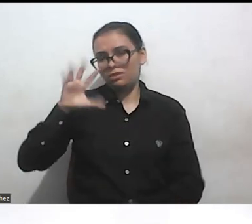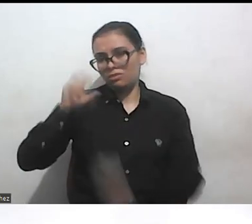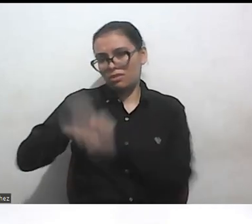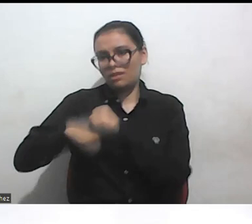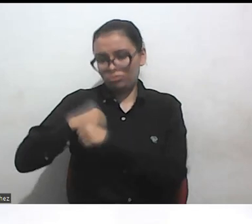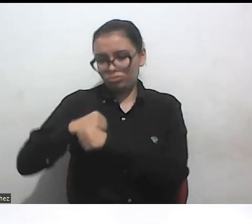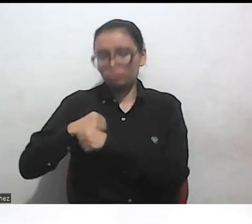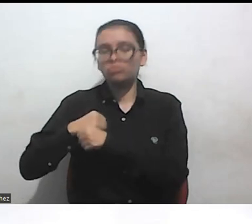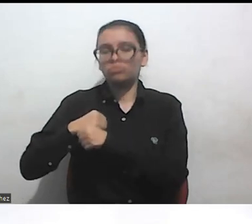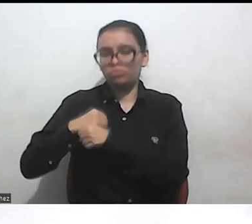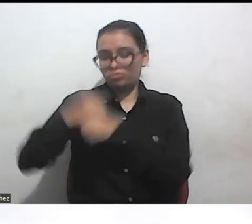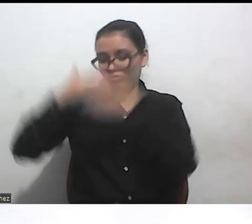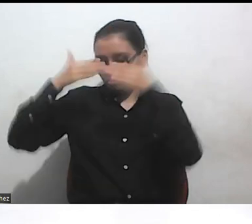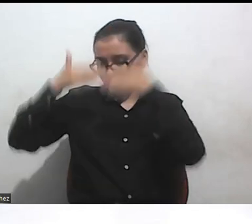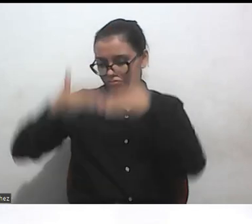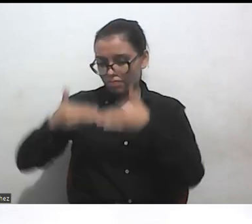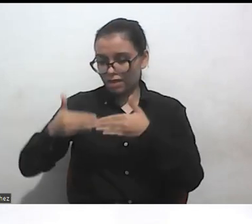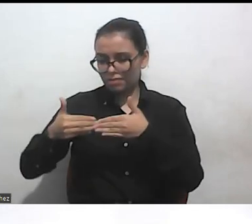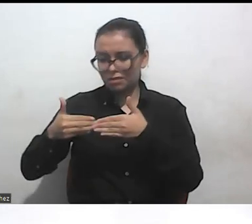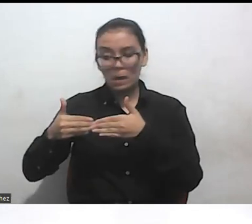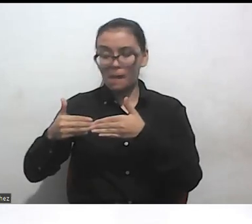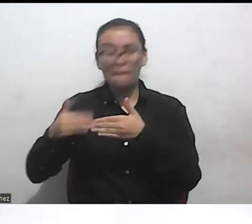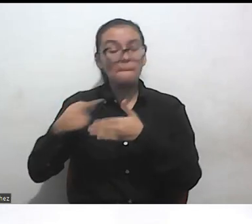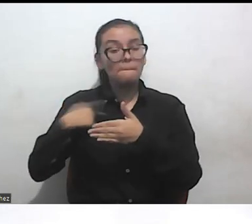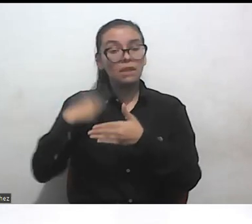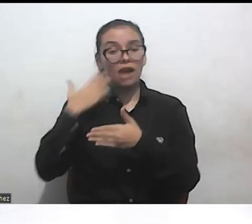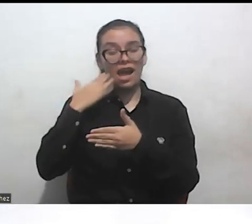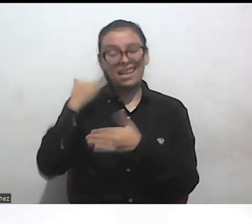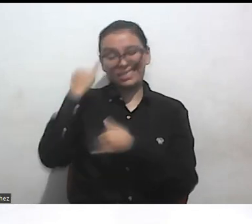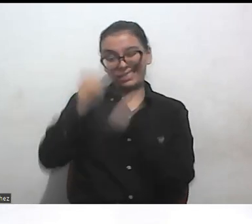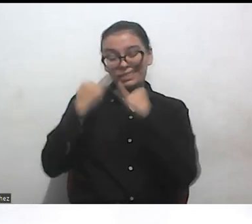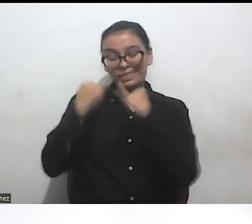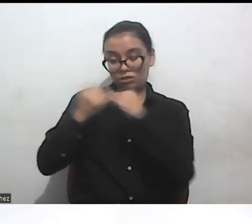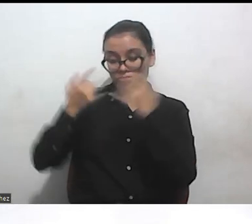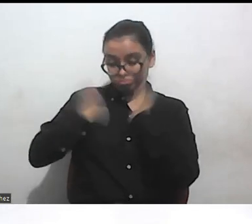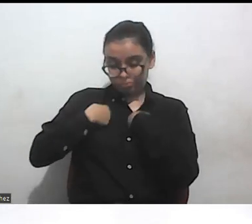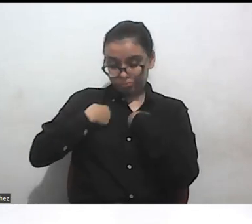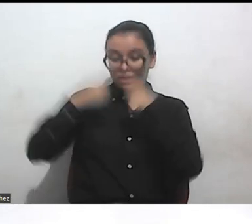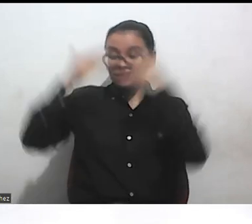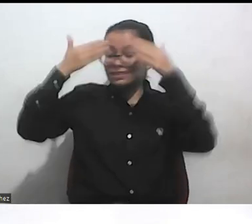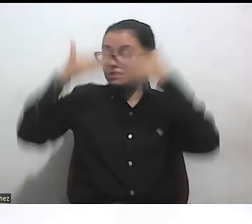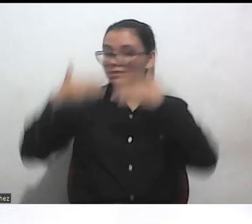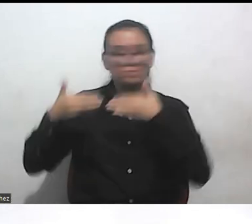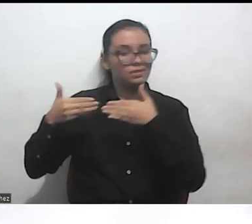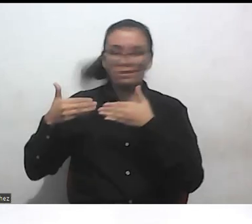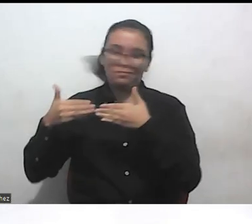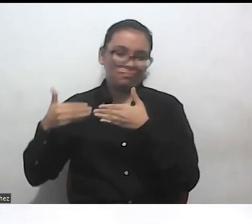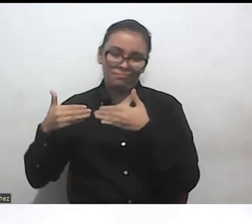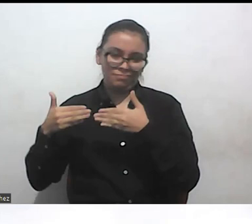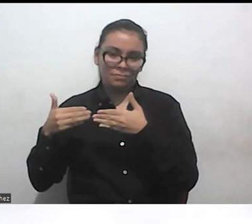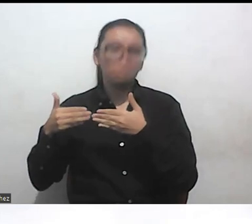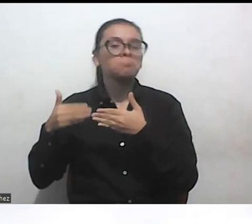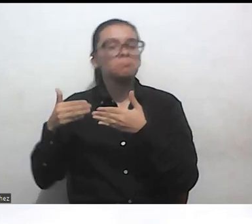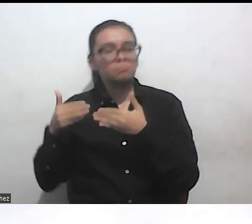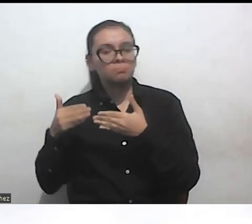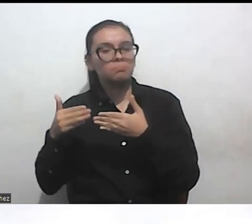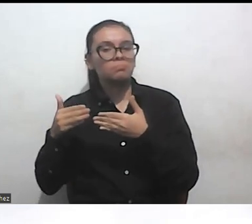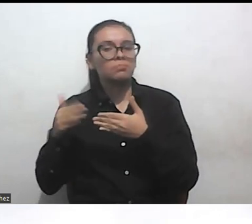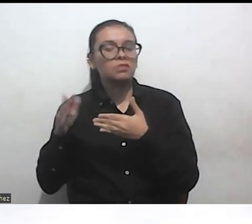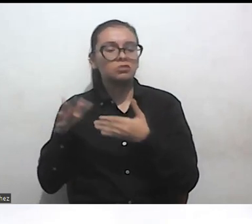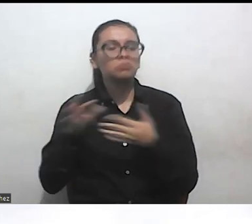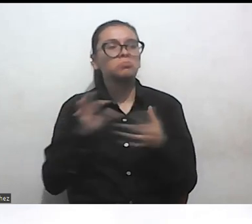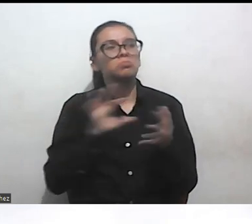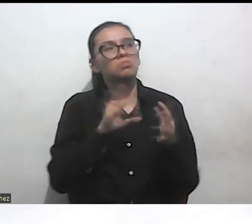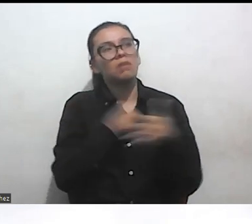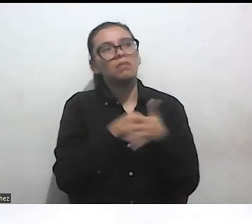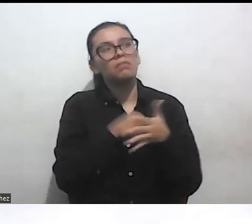y hay razones profundamente personales frente a esa escogencia, pero una de ellas no es que yo me